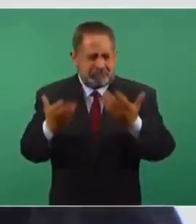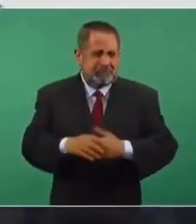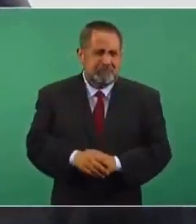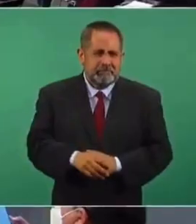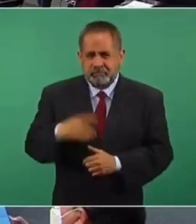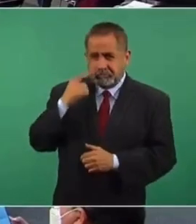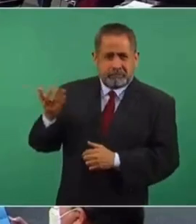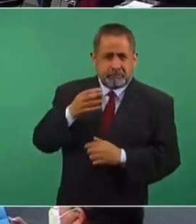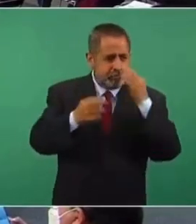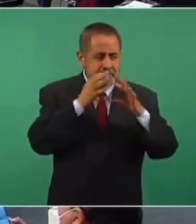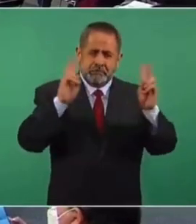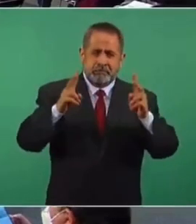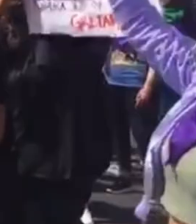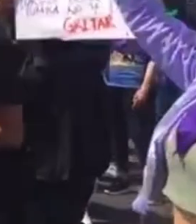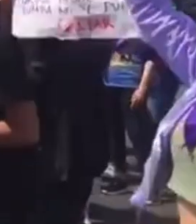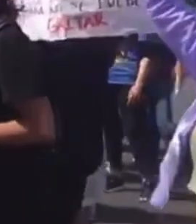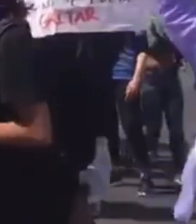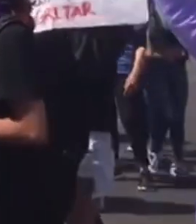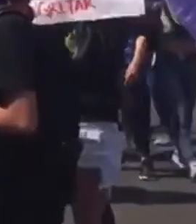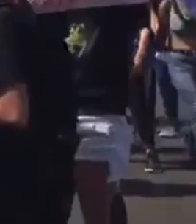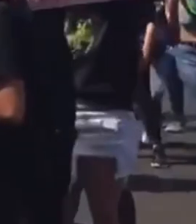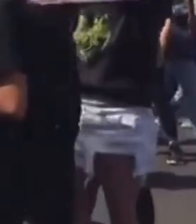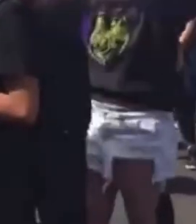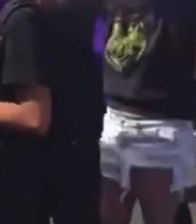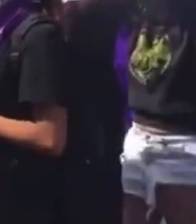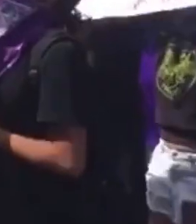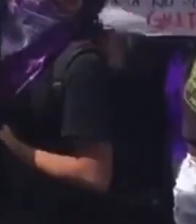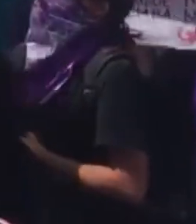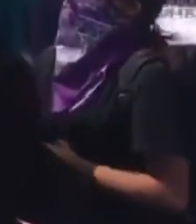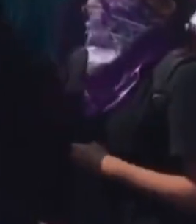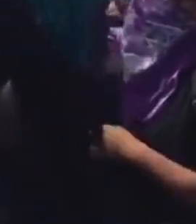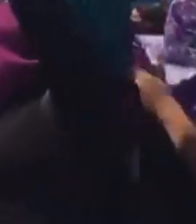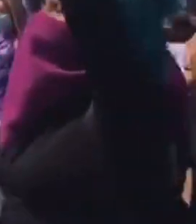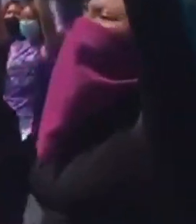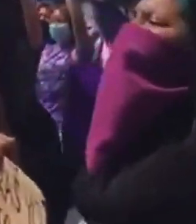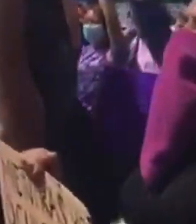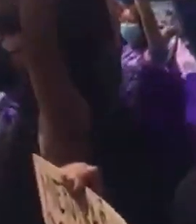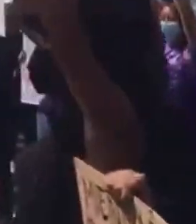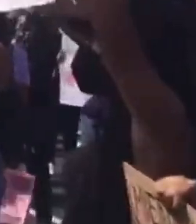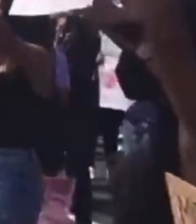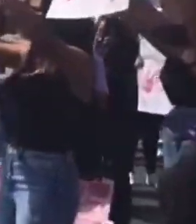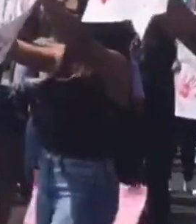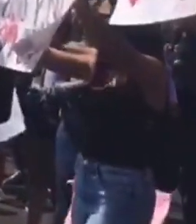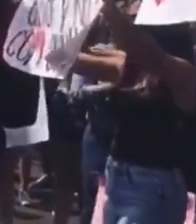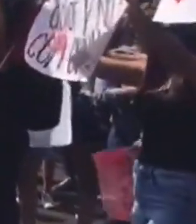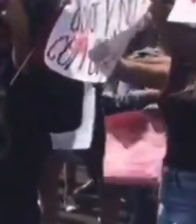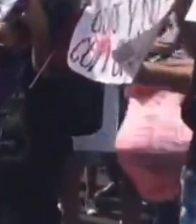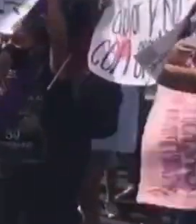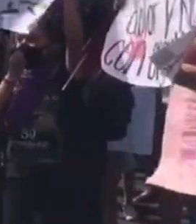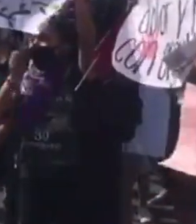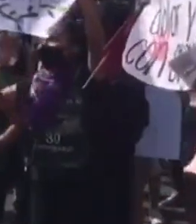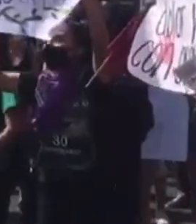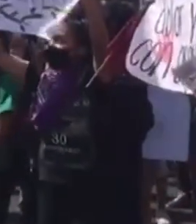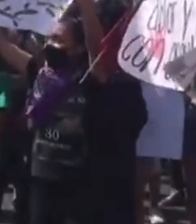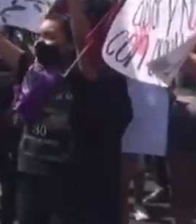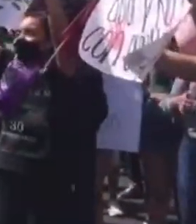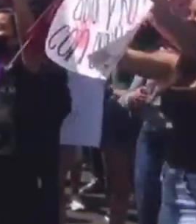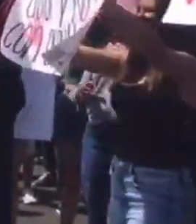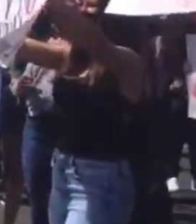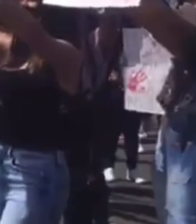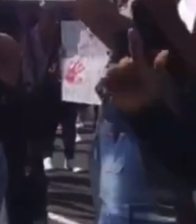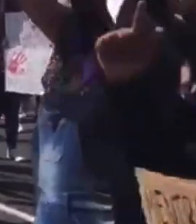viendo lo de la campaña de peligro para México? Soy la madre que ahora llora por sus muertes,